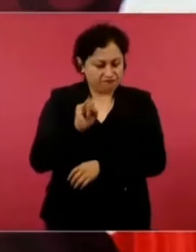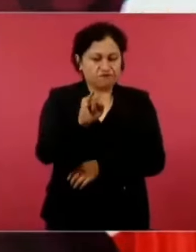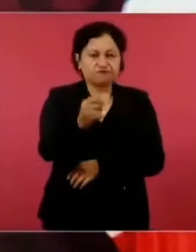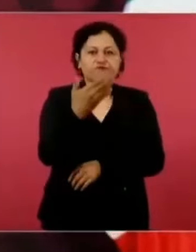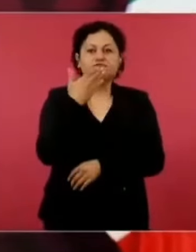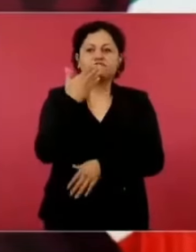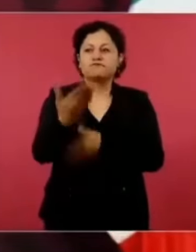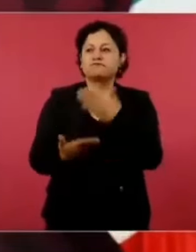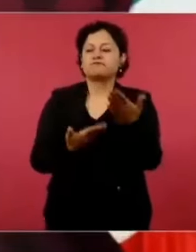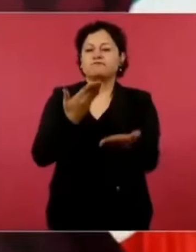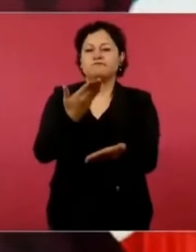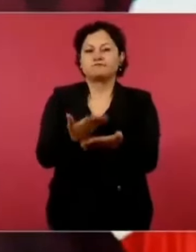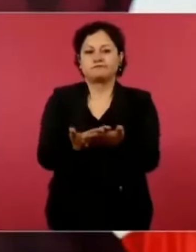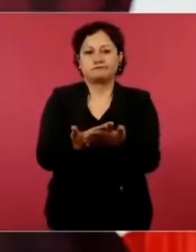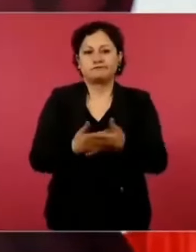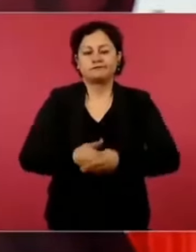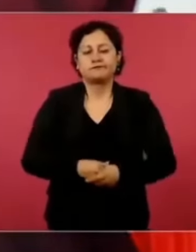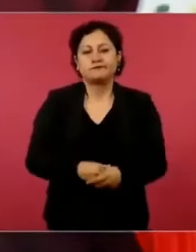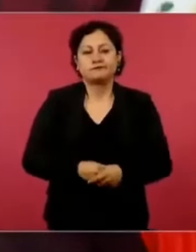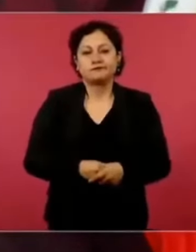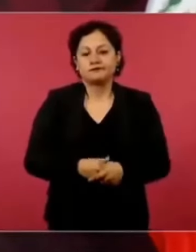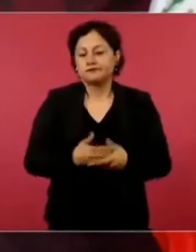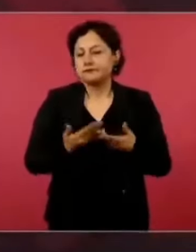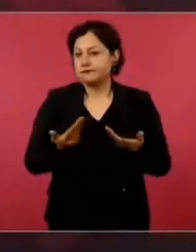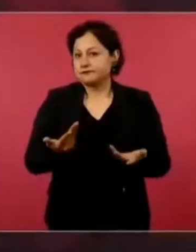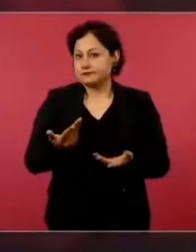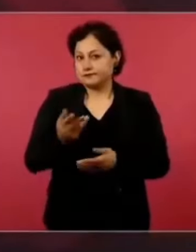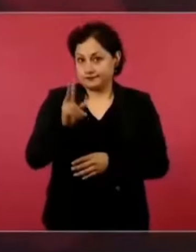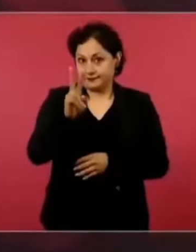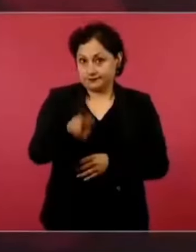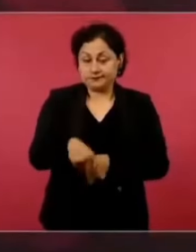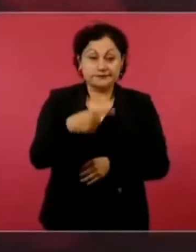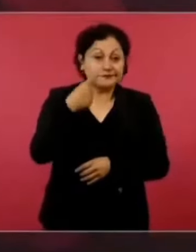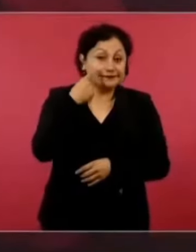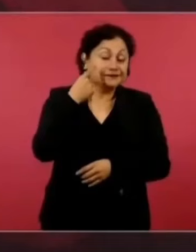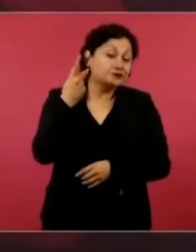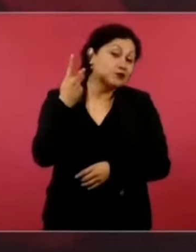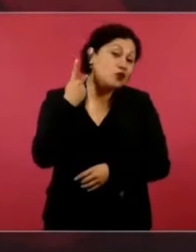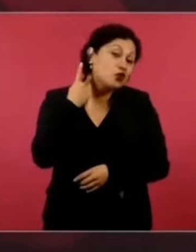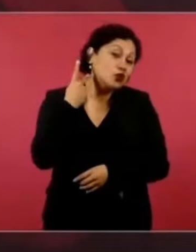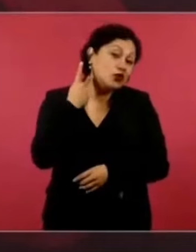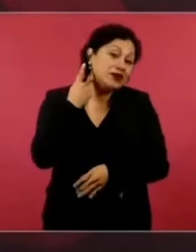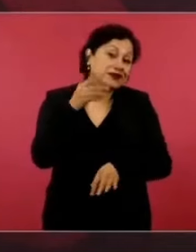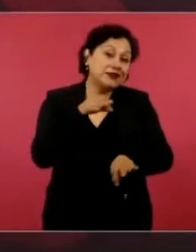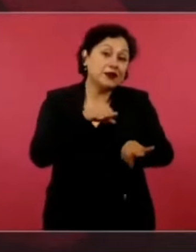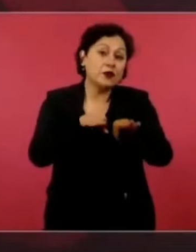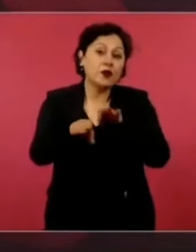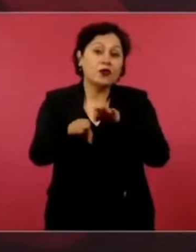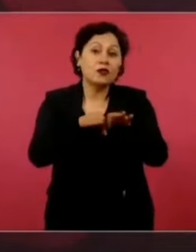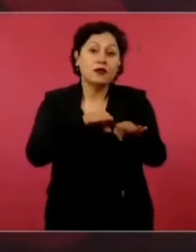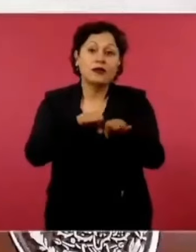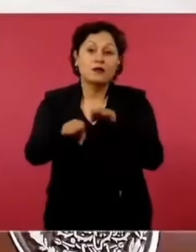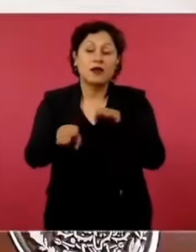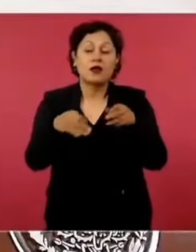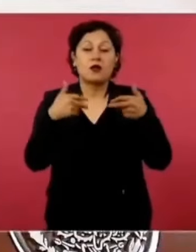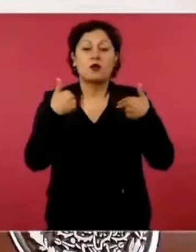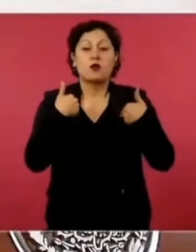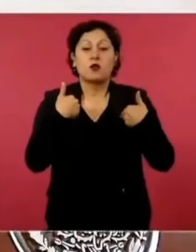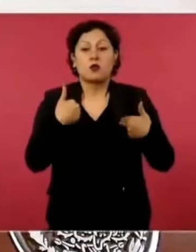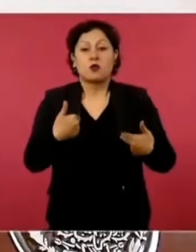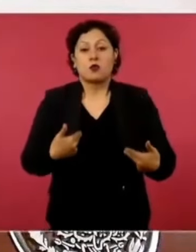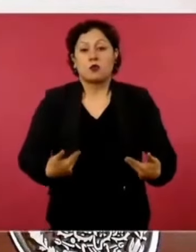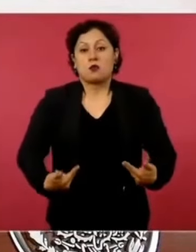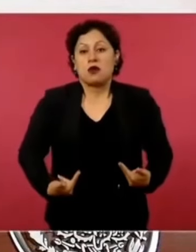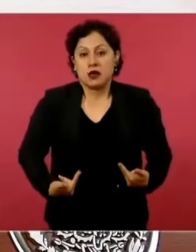Y es una actividad, la política muy humana, muy contrario a lo que se